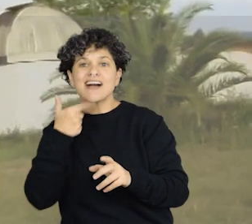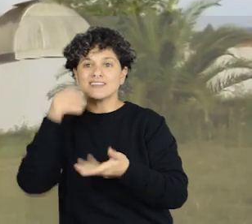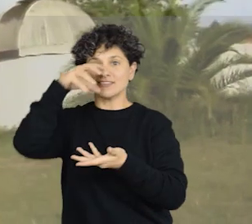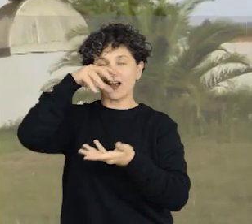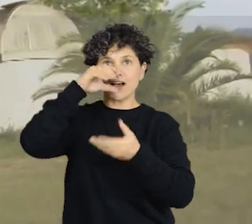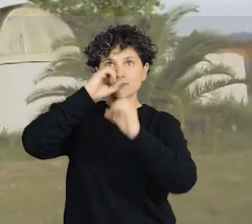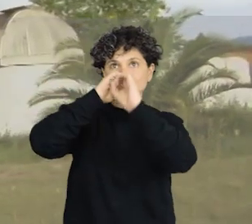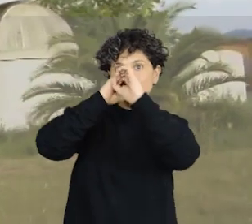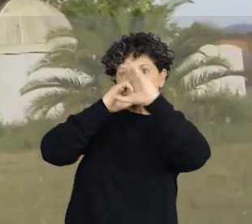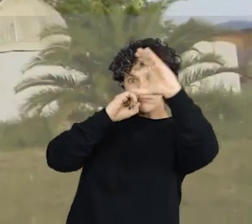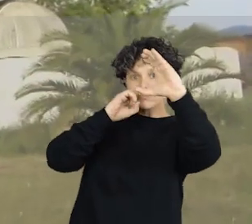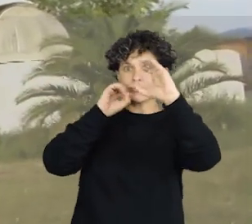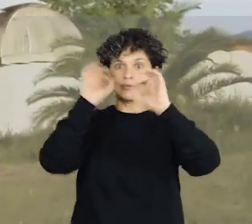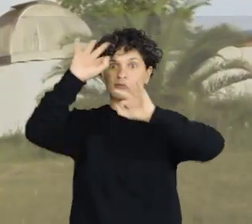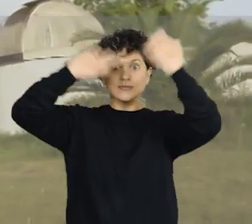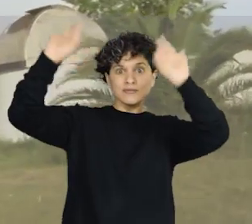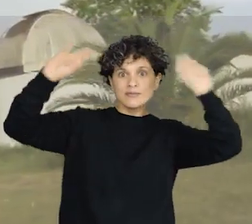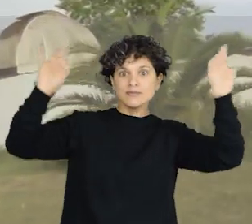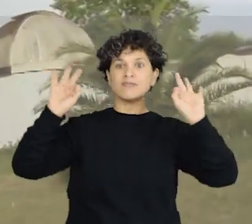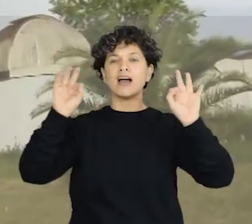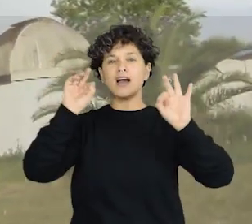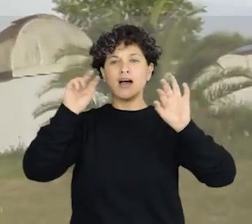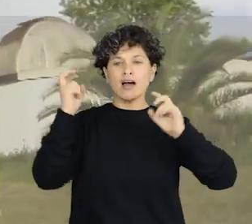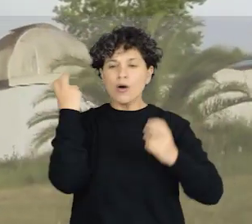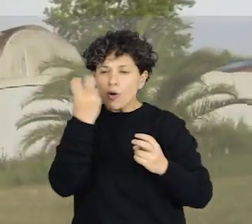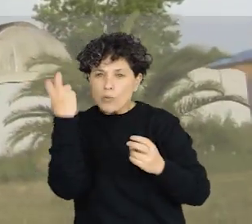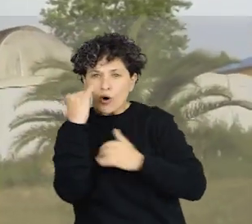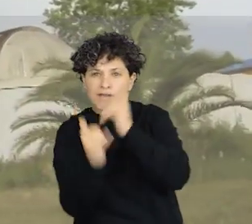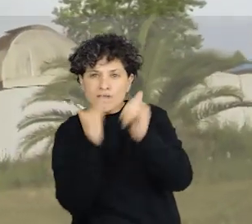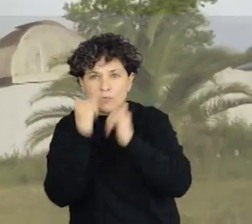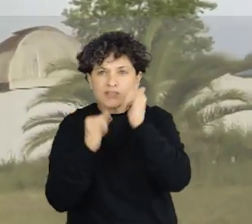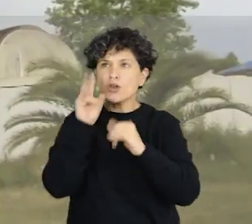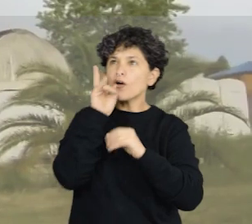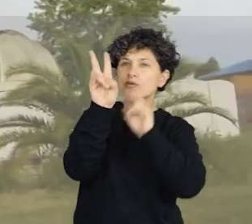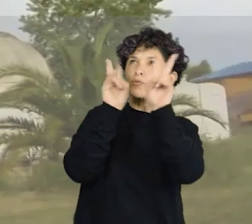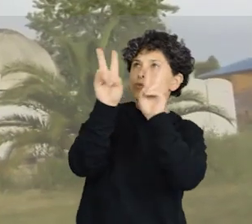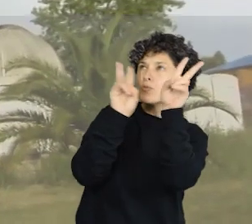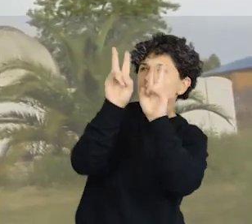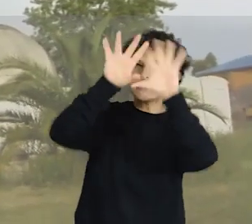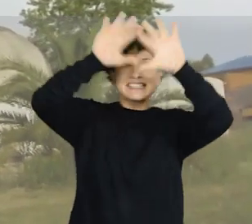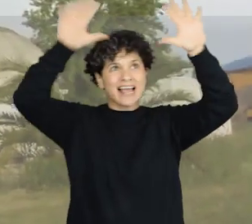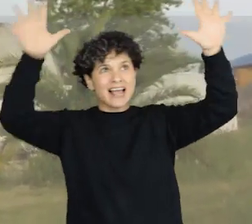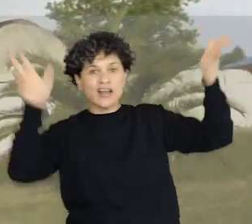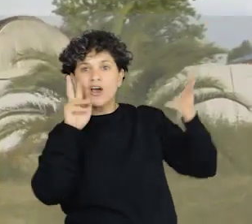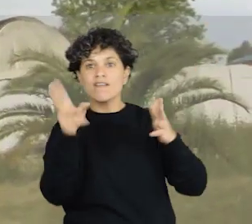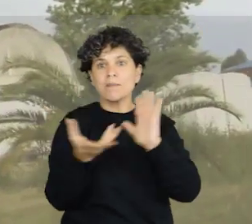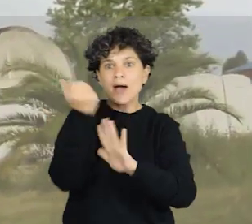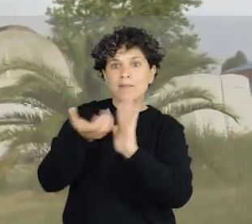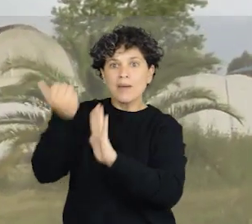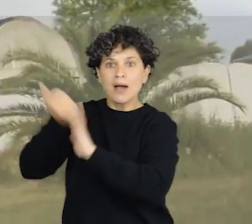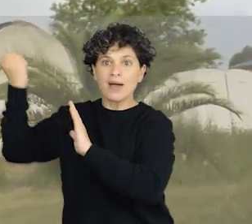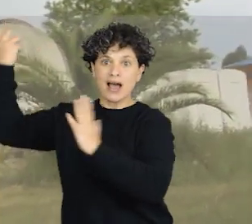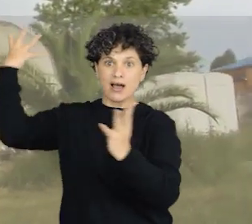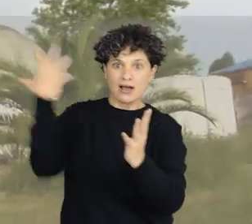potencialmente peligrosos para nuestro planeta. Esto forma parte de una red internacional de observatorios dedicados a esta temática